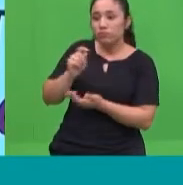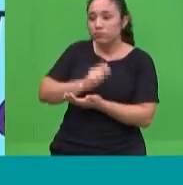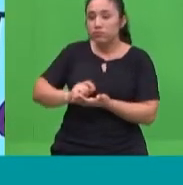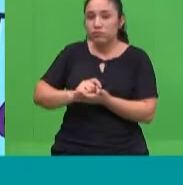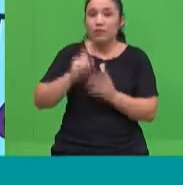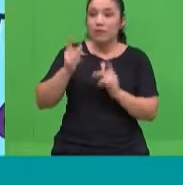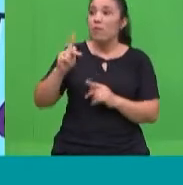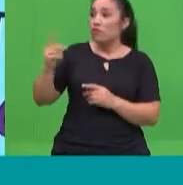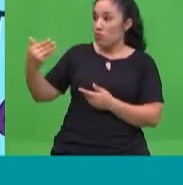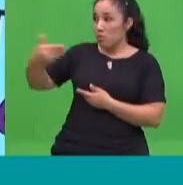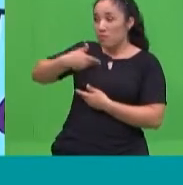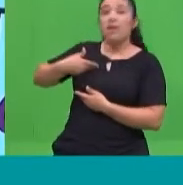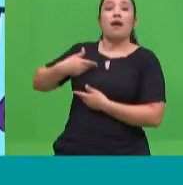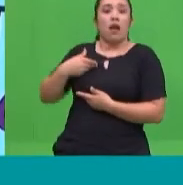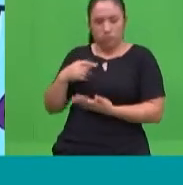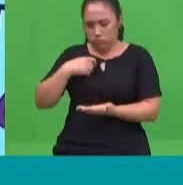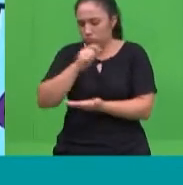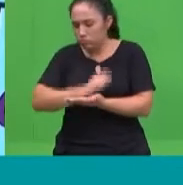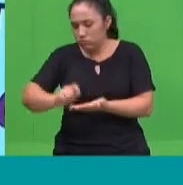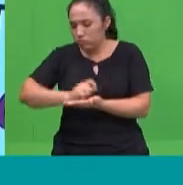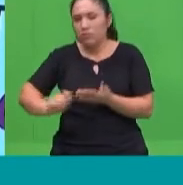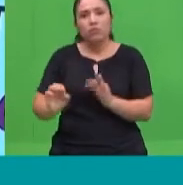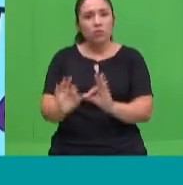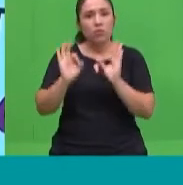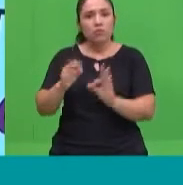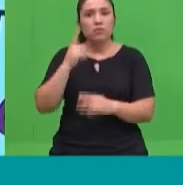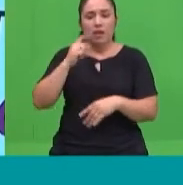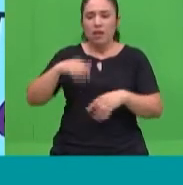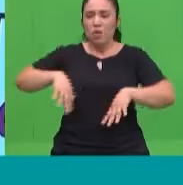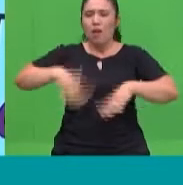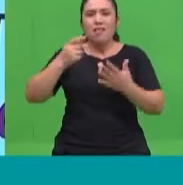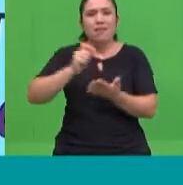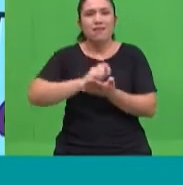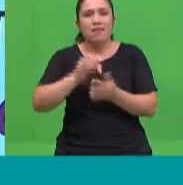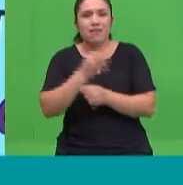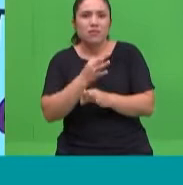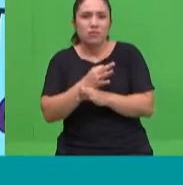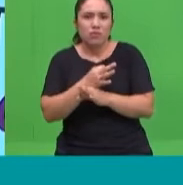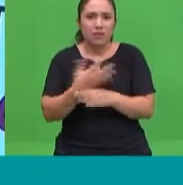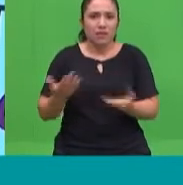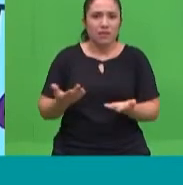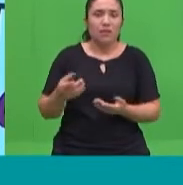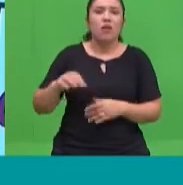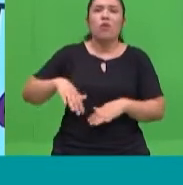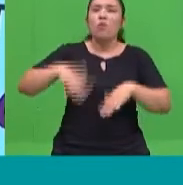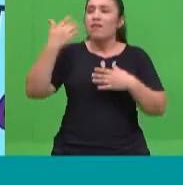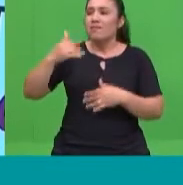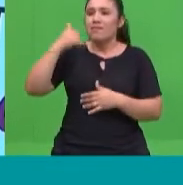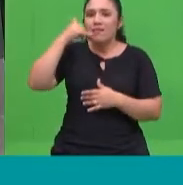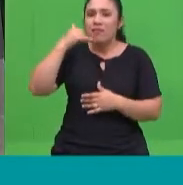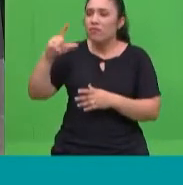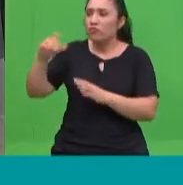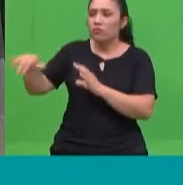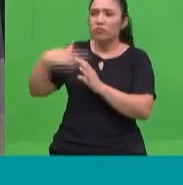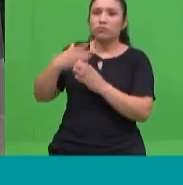el profesor. Hasta cierta hora se espera la recepción del trabajo práctico. Tiene que llegar al teléfono, aunque sea la foto, ¿verdad? El